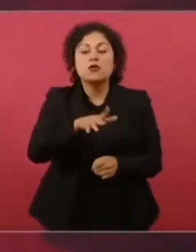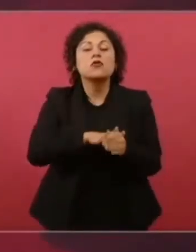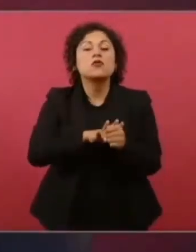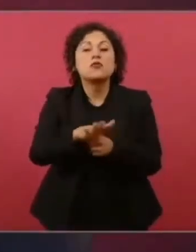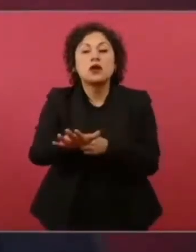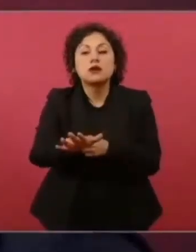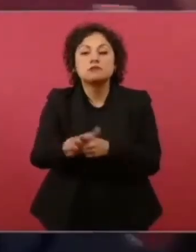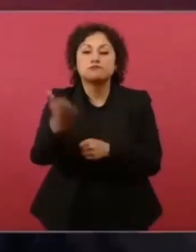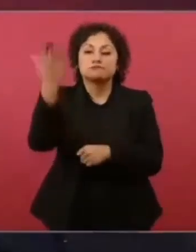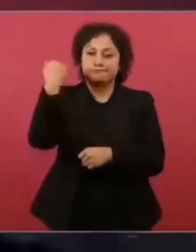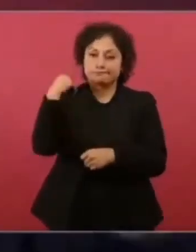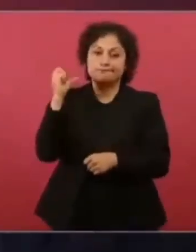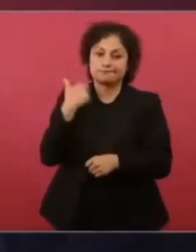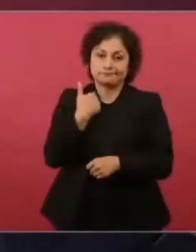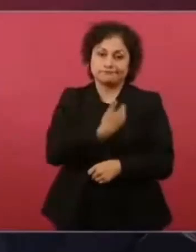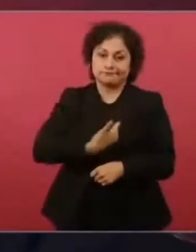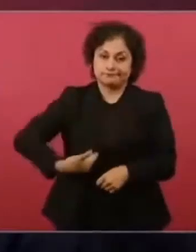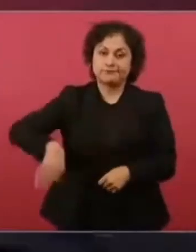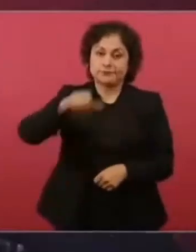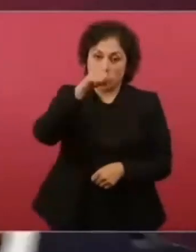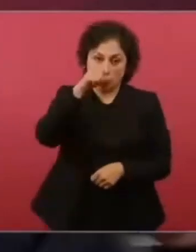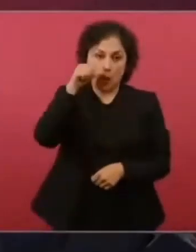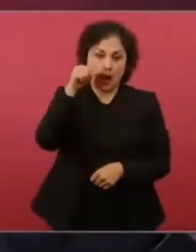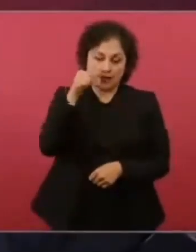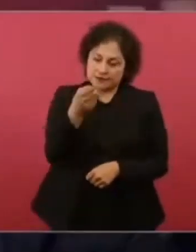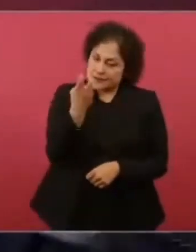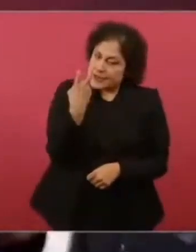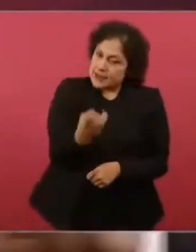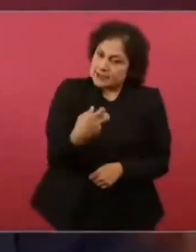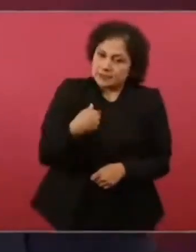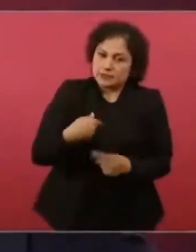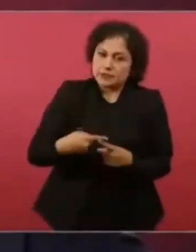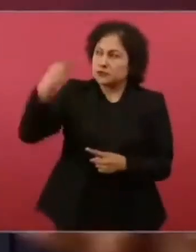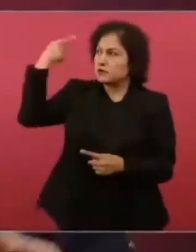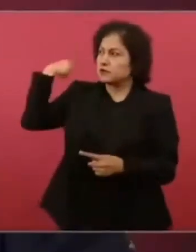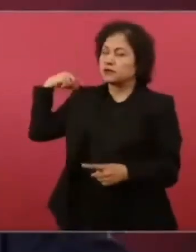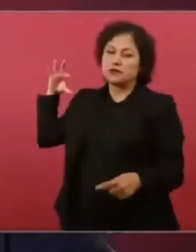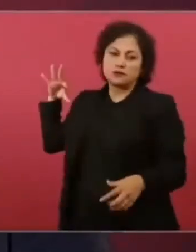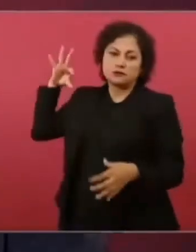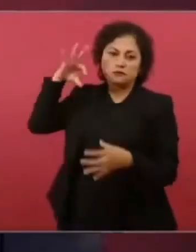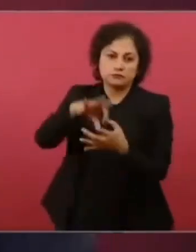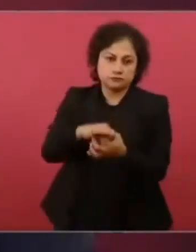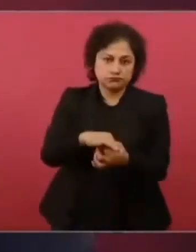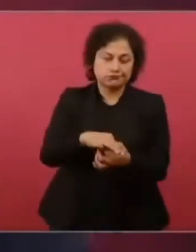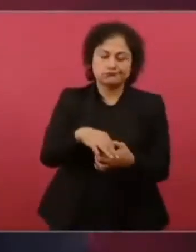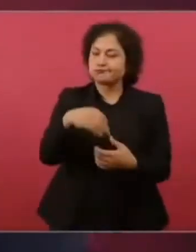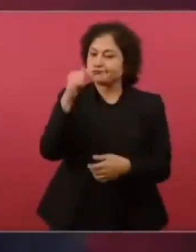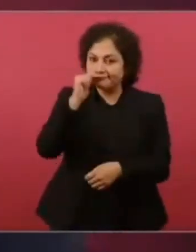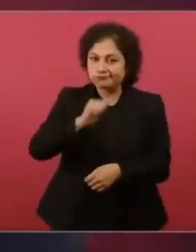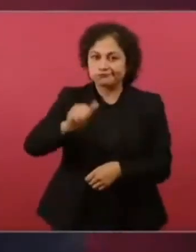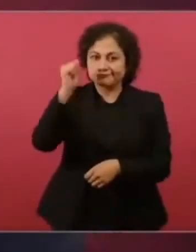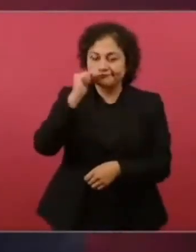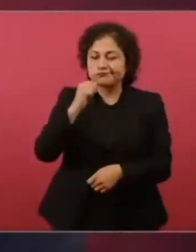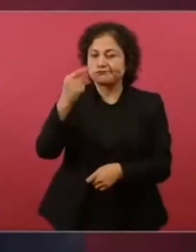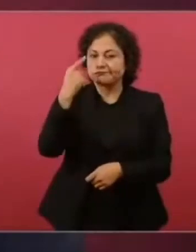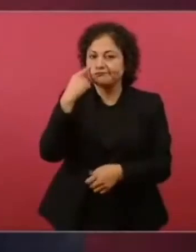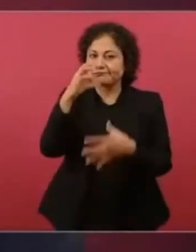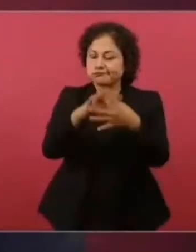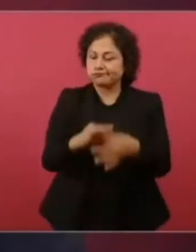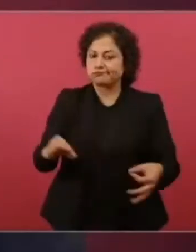y entre ellos se confrontaban mucho